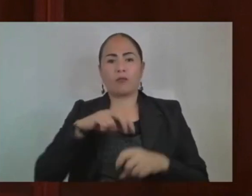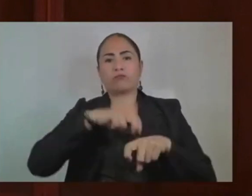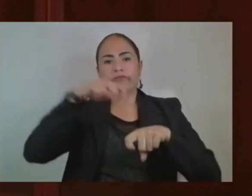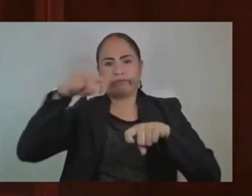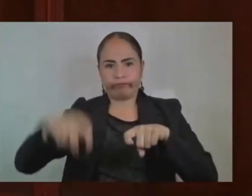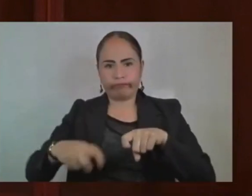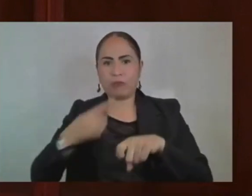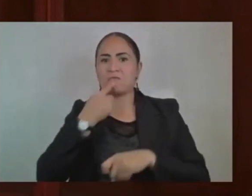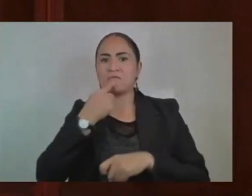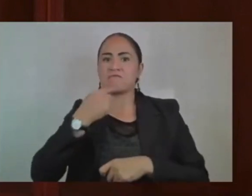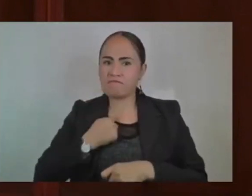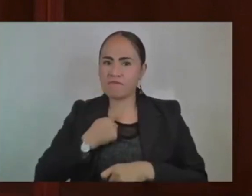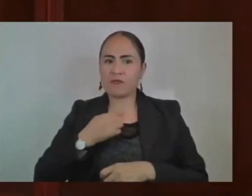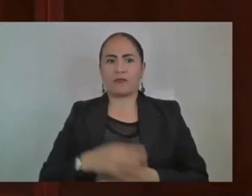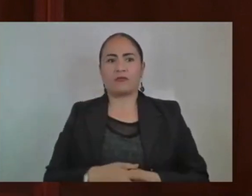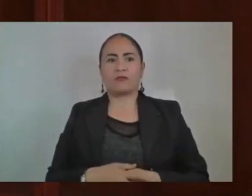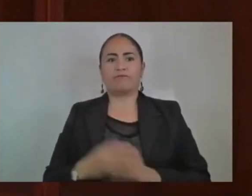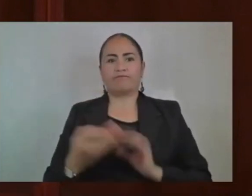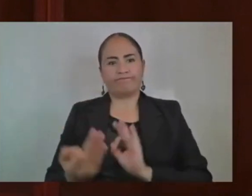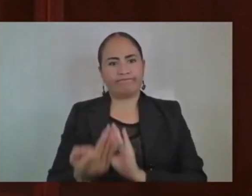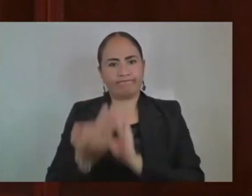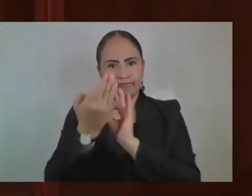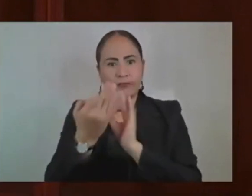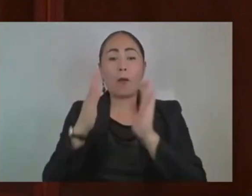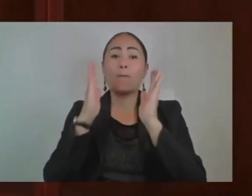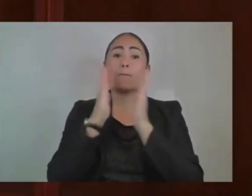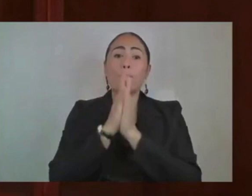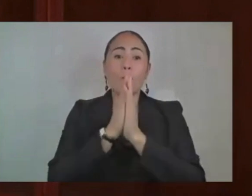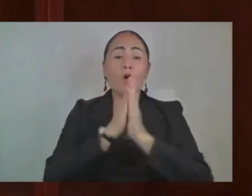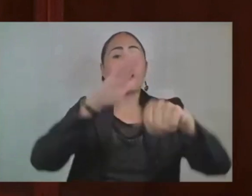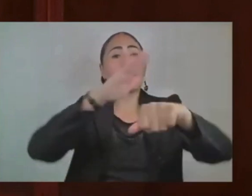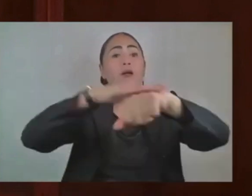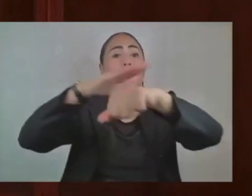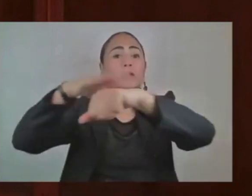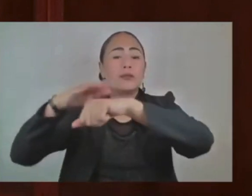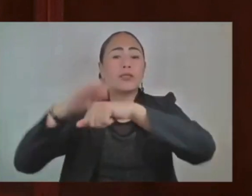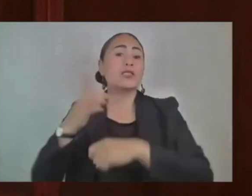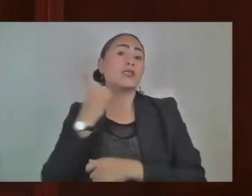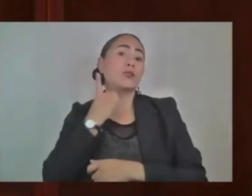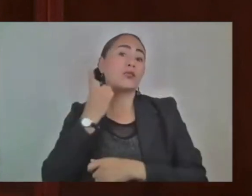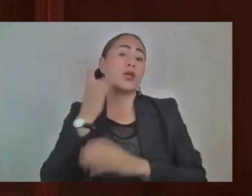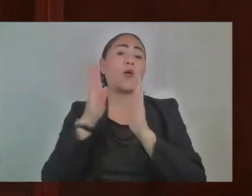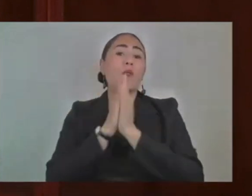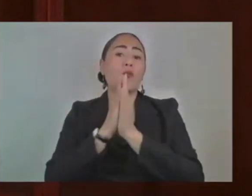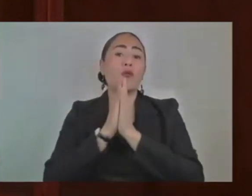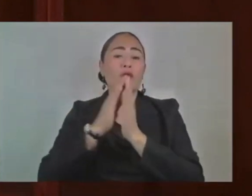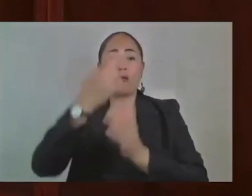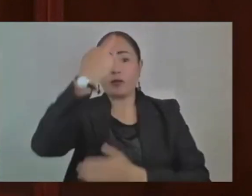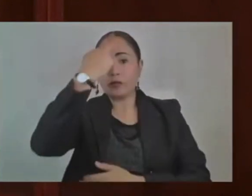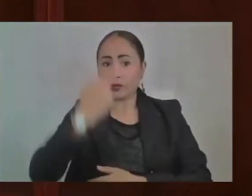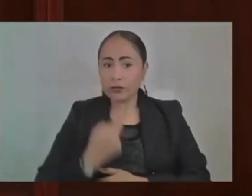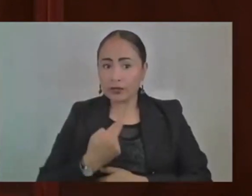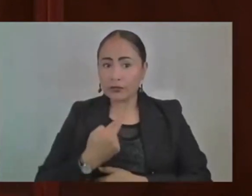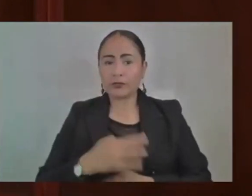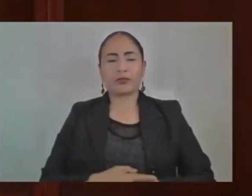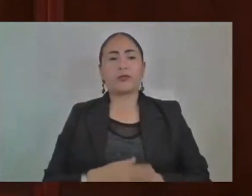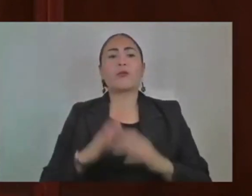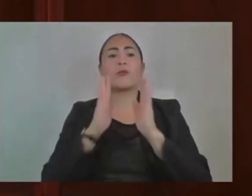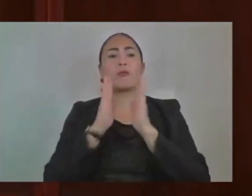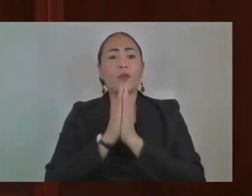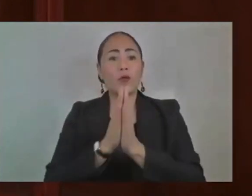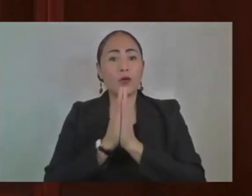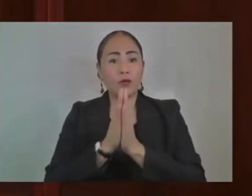respeto al